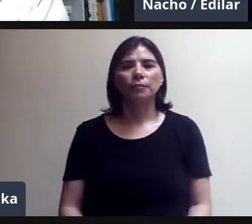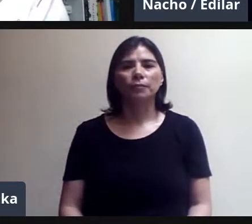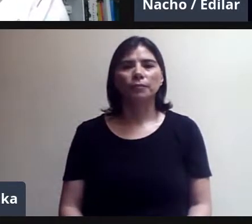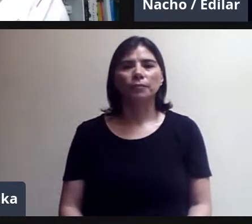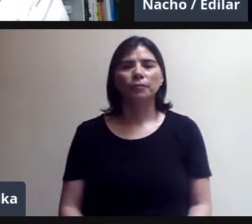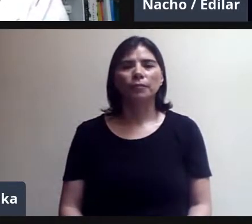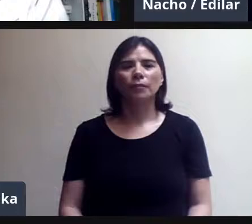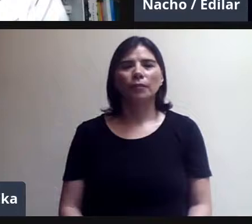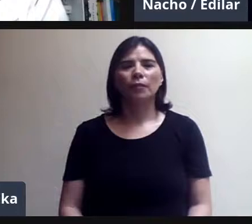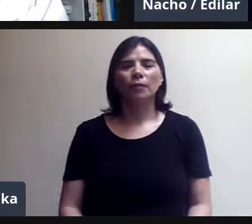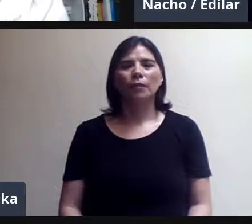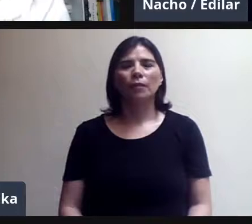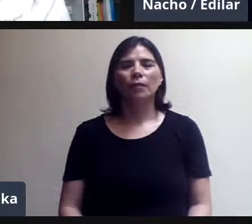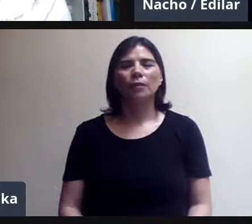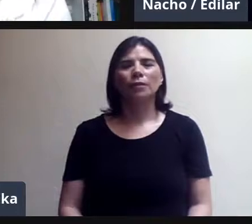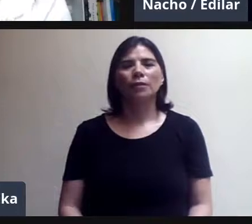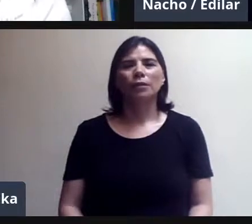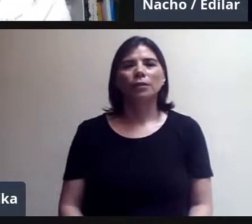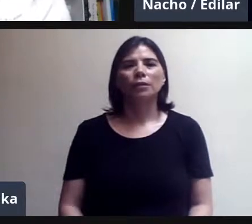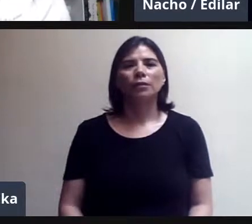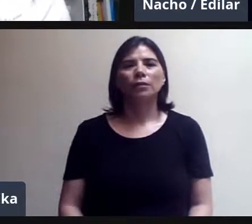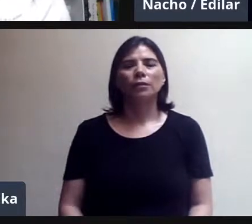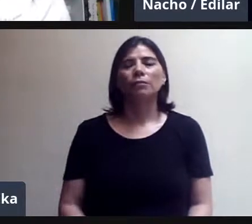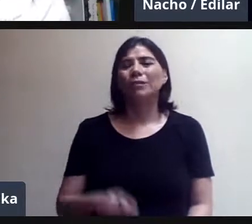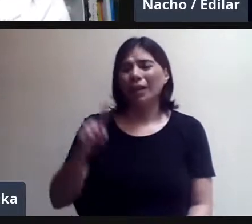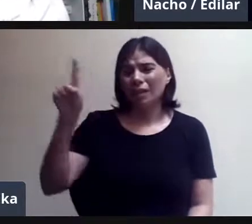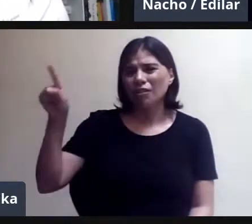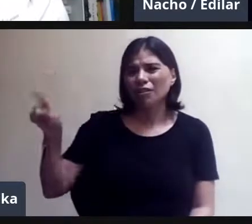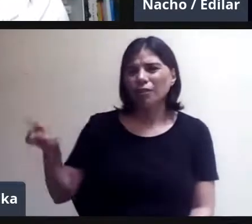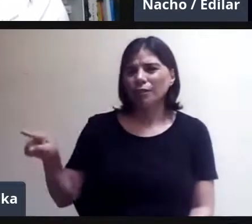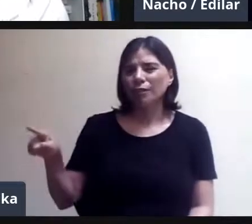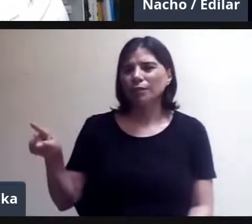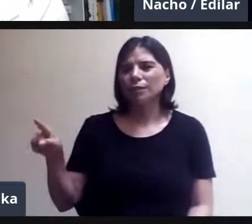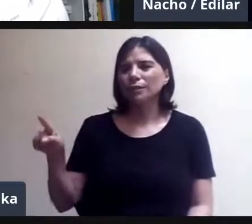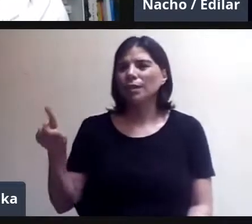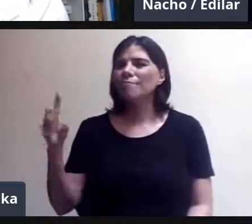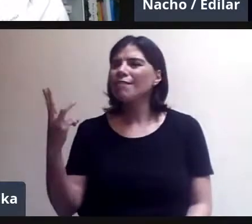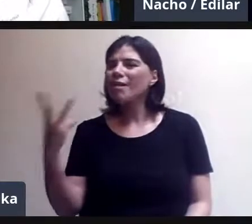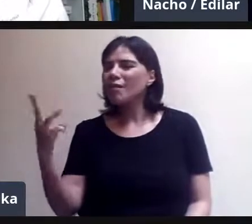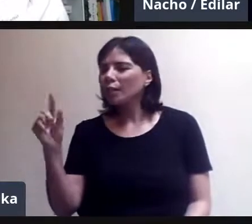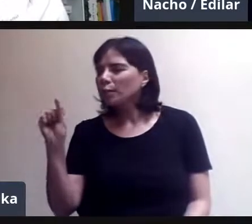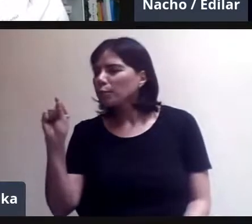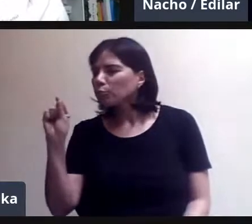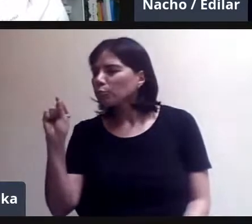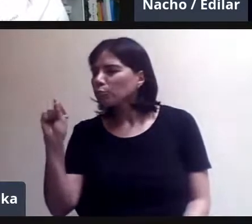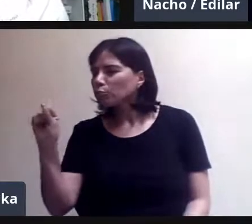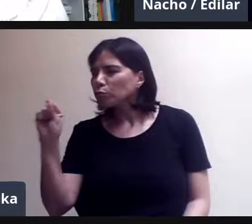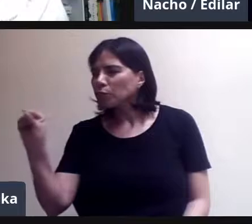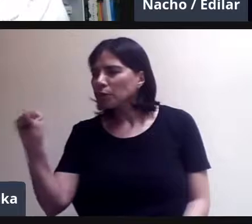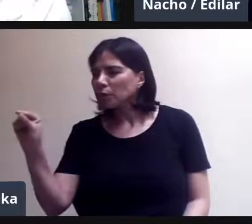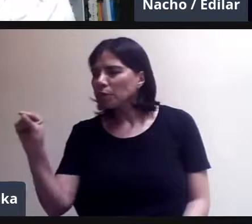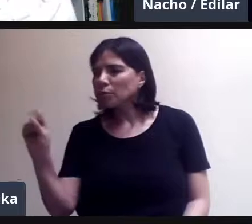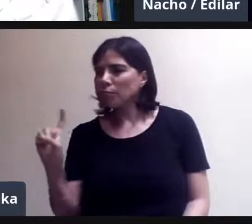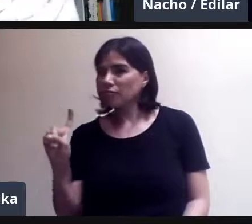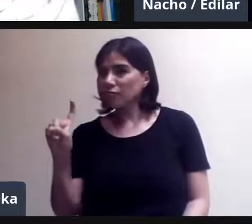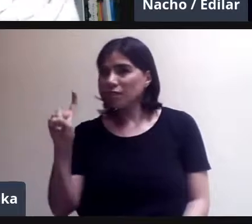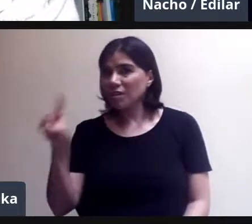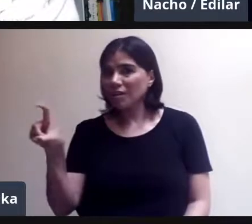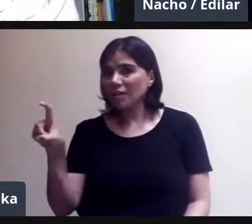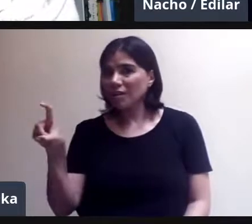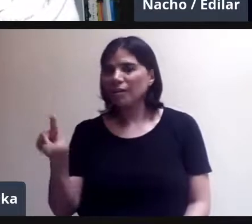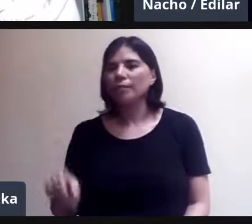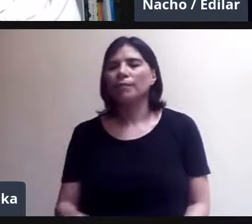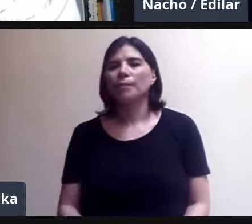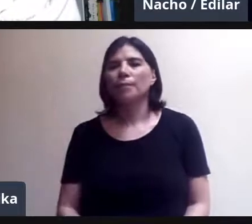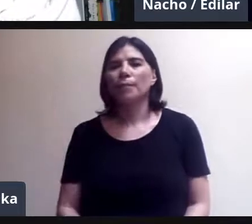aquí hay tres puntitos del lado inferior derecho. Estos tres puntitos. Le doy click a los tres puntitos. De alguna forma